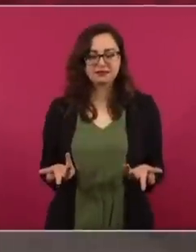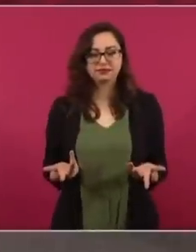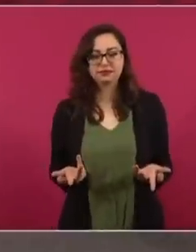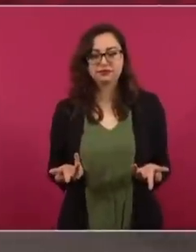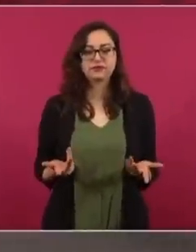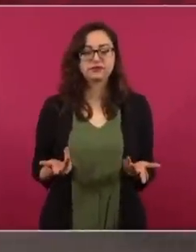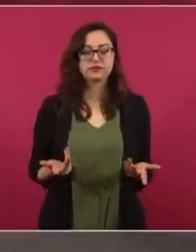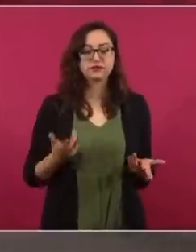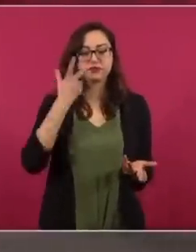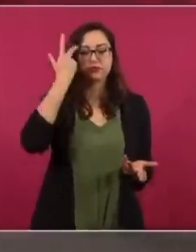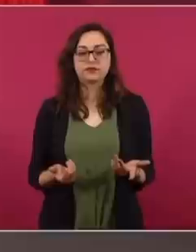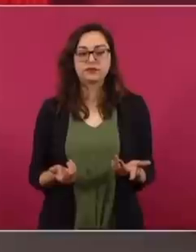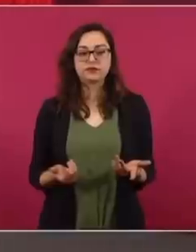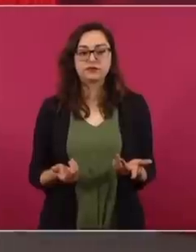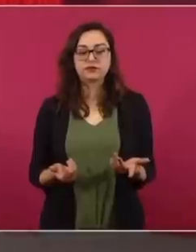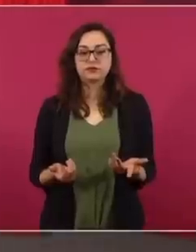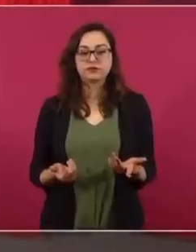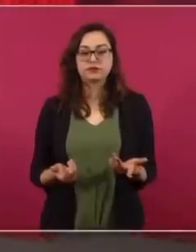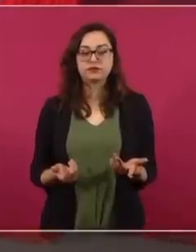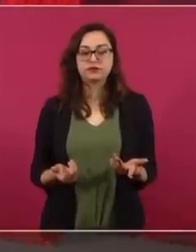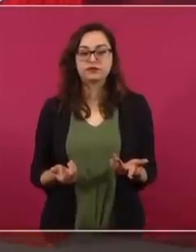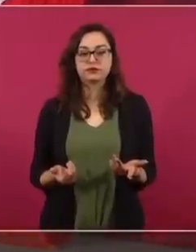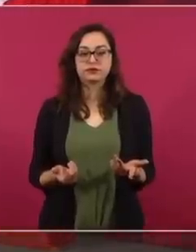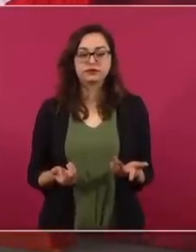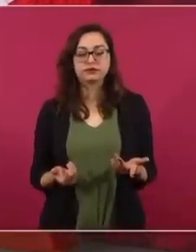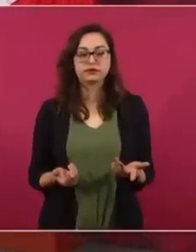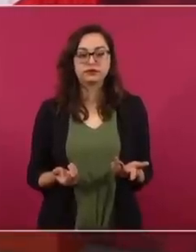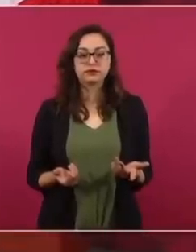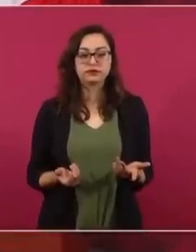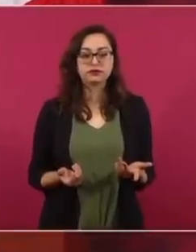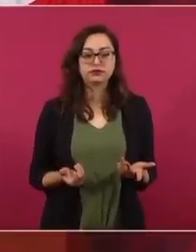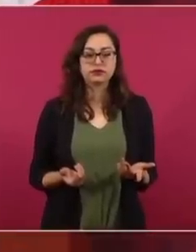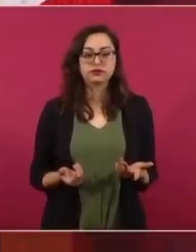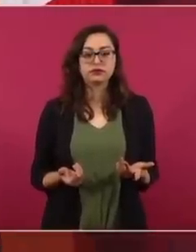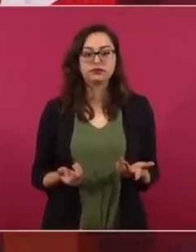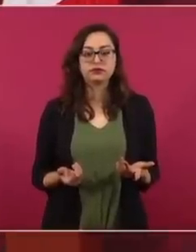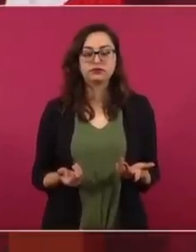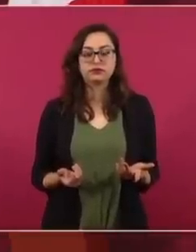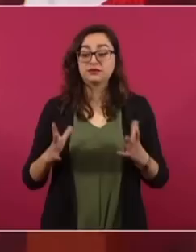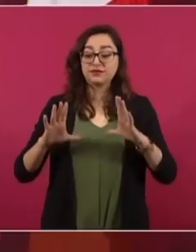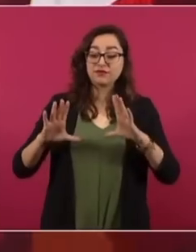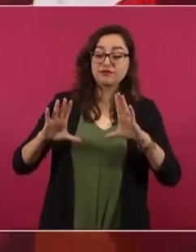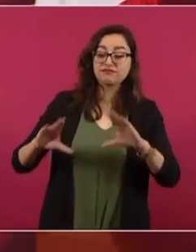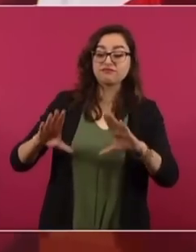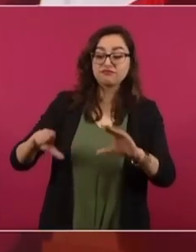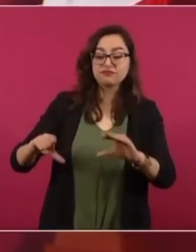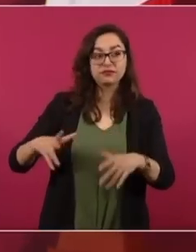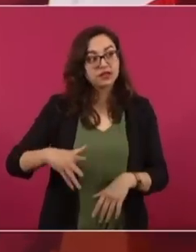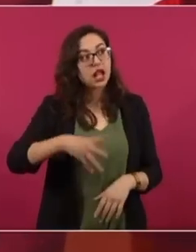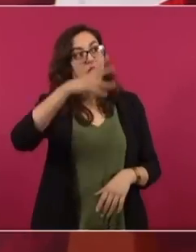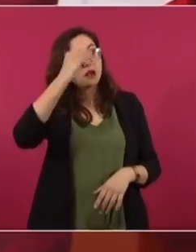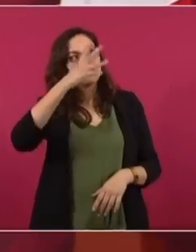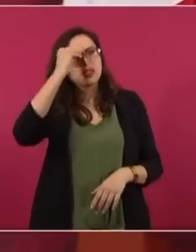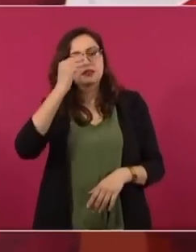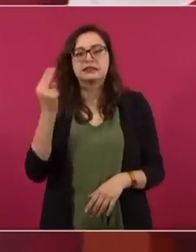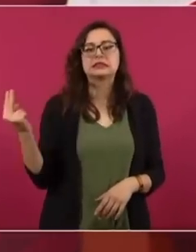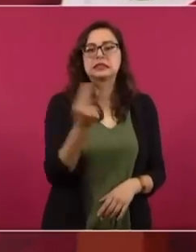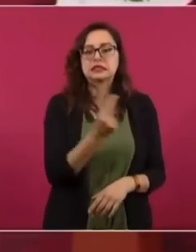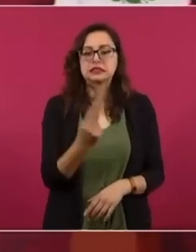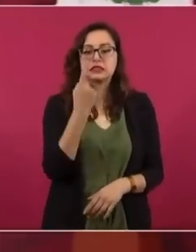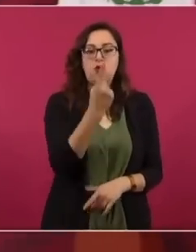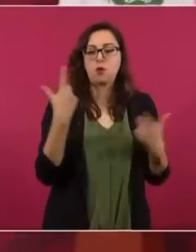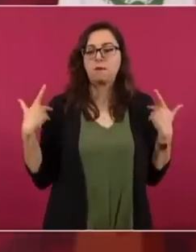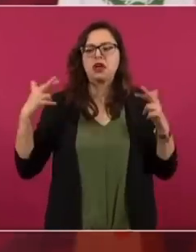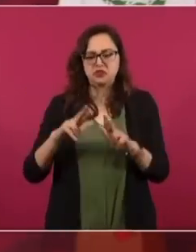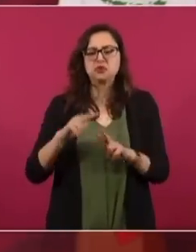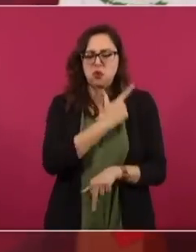Antes se decía, para enseñar y aprender, solo se requiere un maestro dispuesto a enseñar